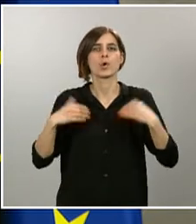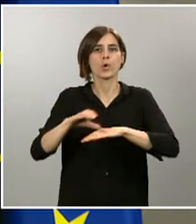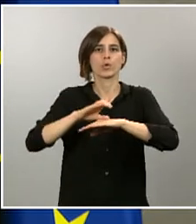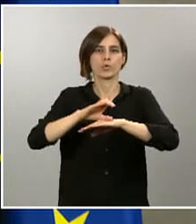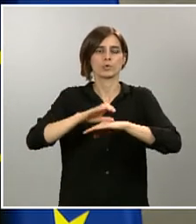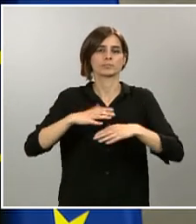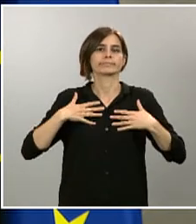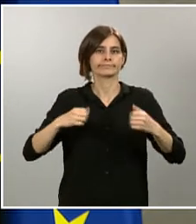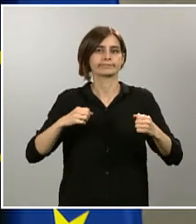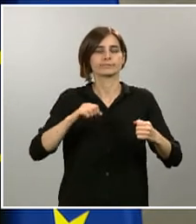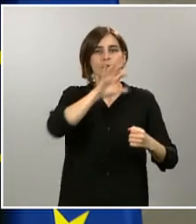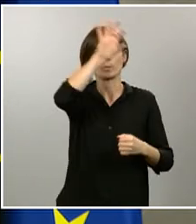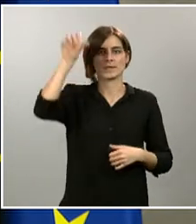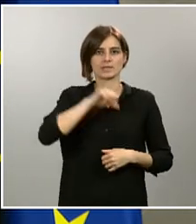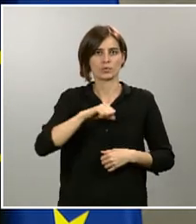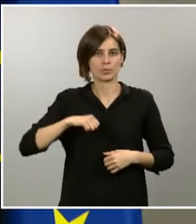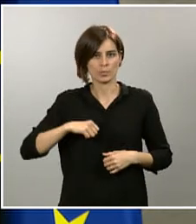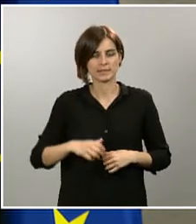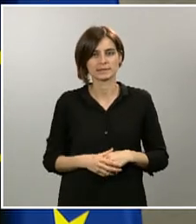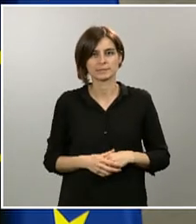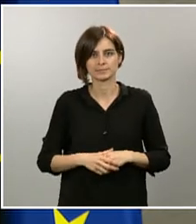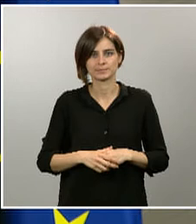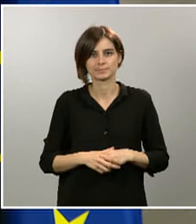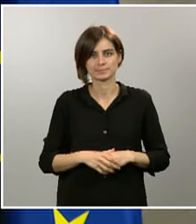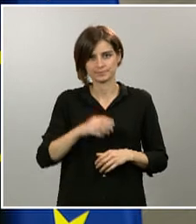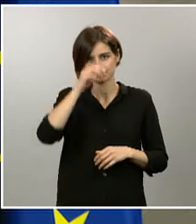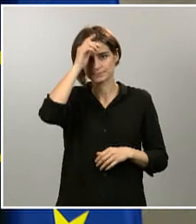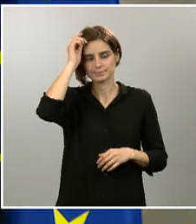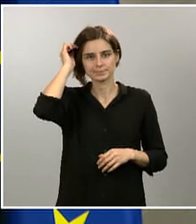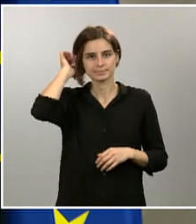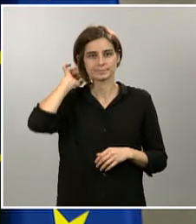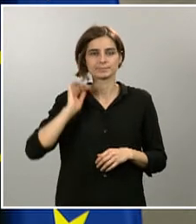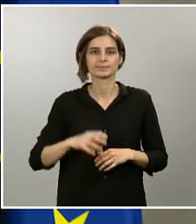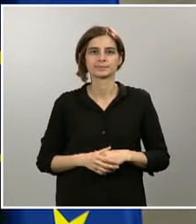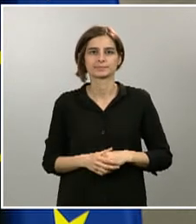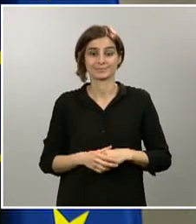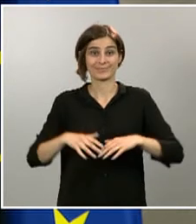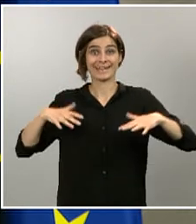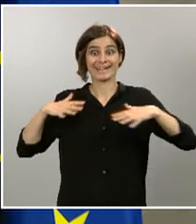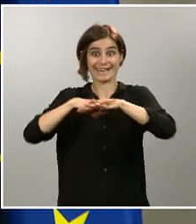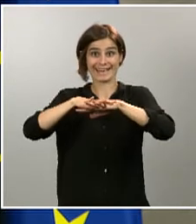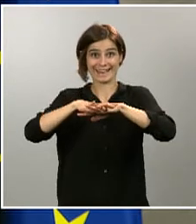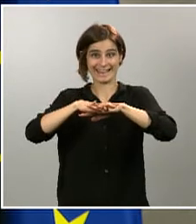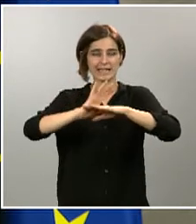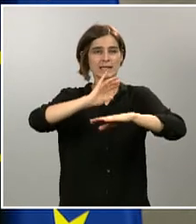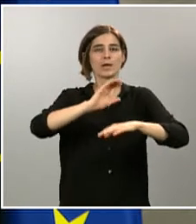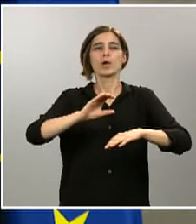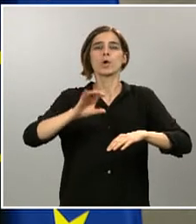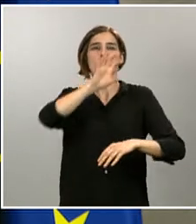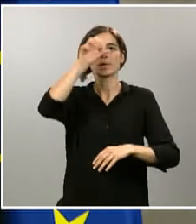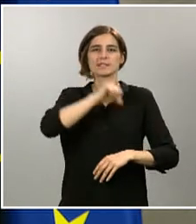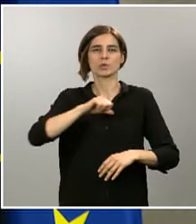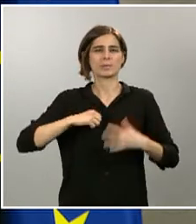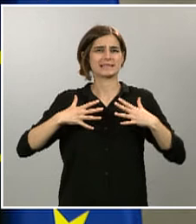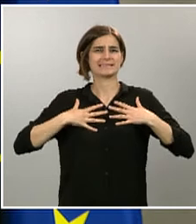esta orden pone a disposición de la máxima autoridad sanitaria de cada comunidad autónoma todos aquellos establecimientos de